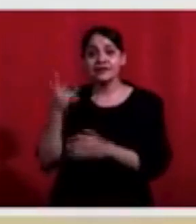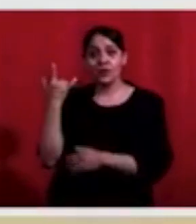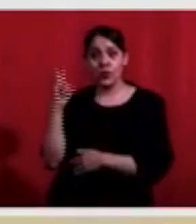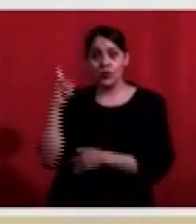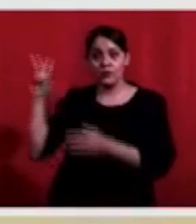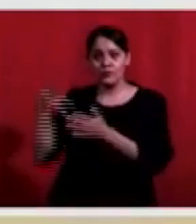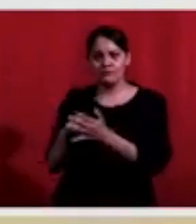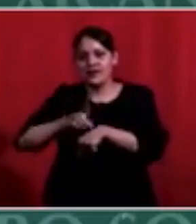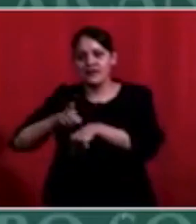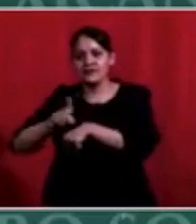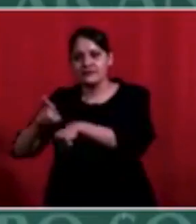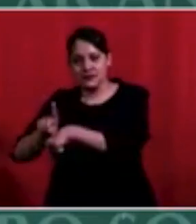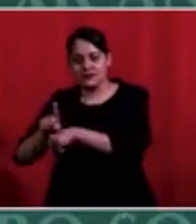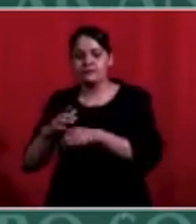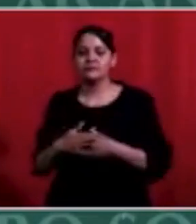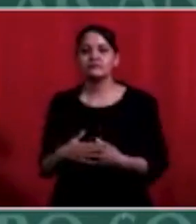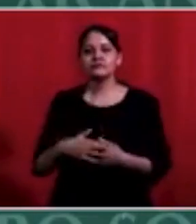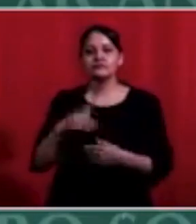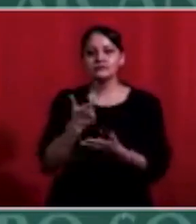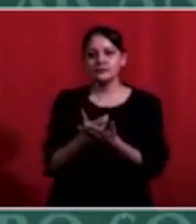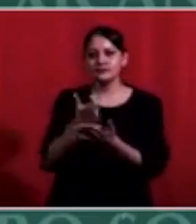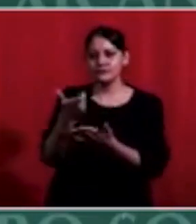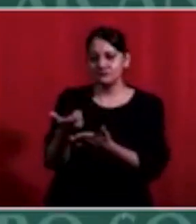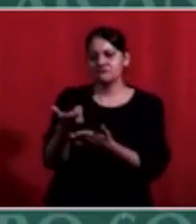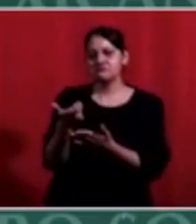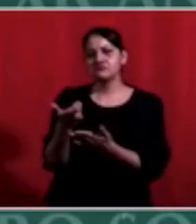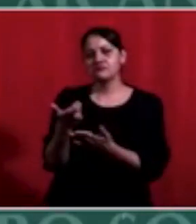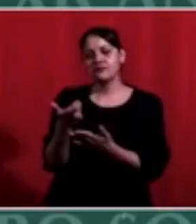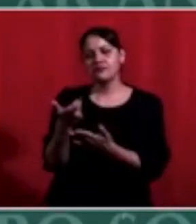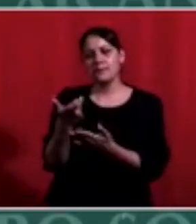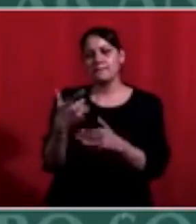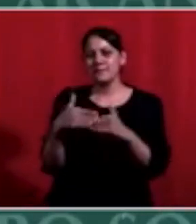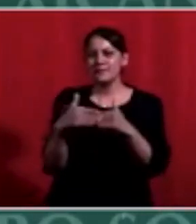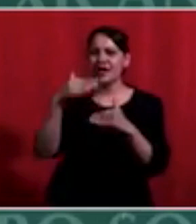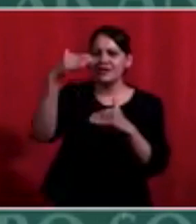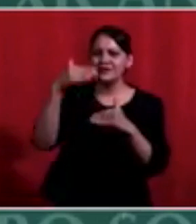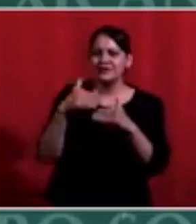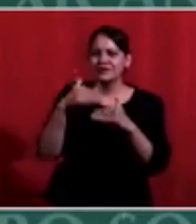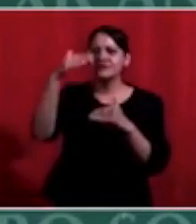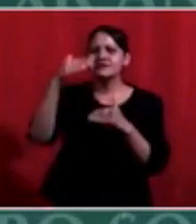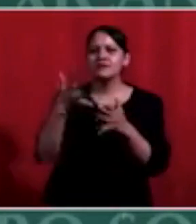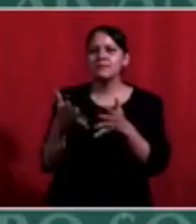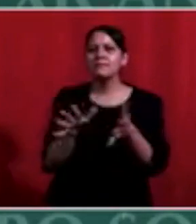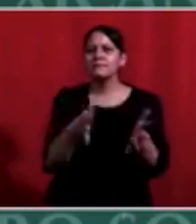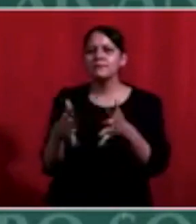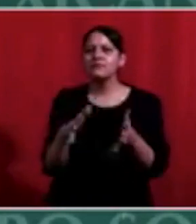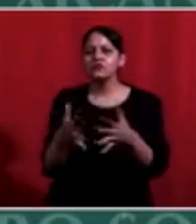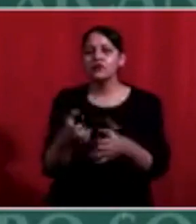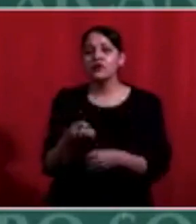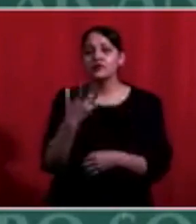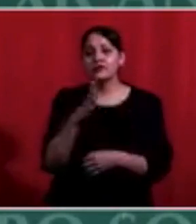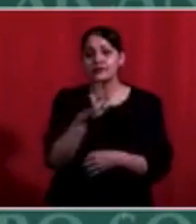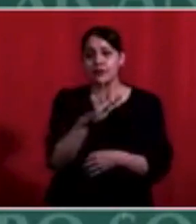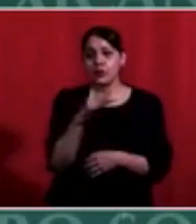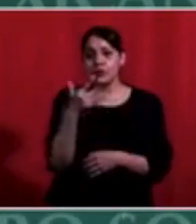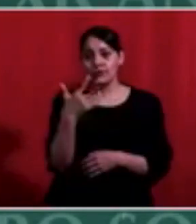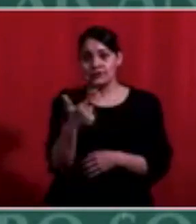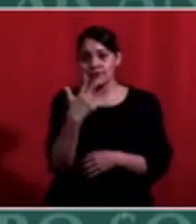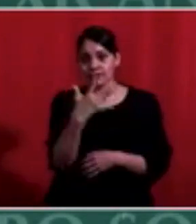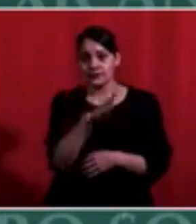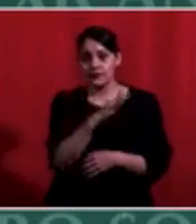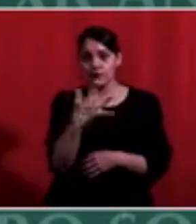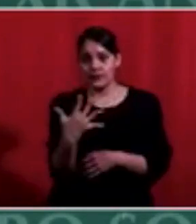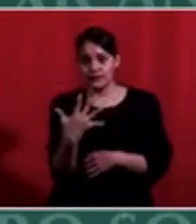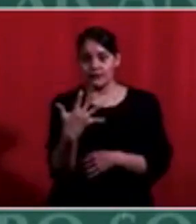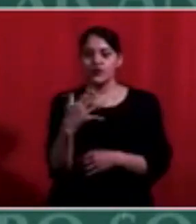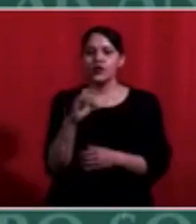trabajadoras del hogar con todos los beneficios de la Seguridad Social, mismas que fueron publicadas el 2 de julio del 2019 en el